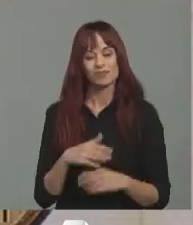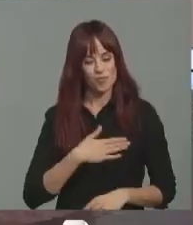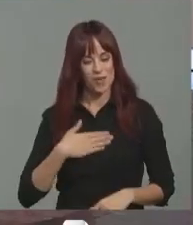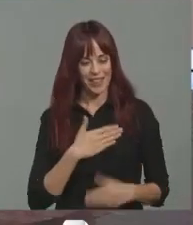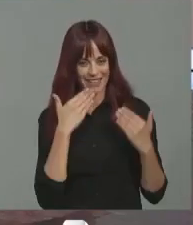muchas gracias. Gracias.